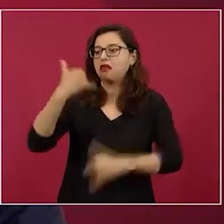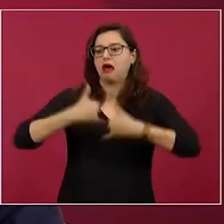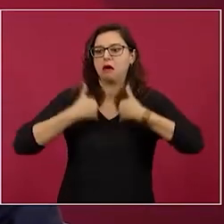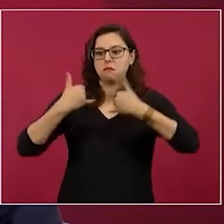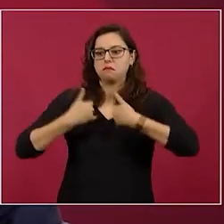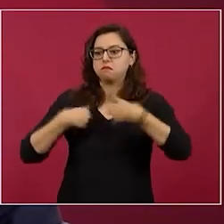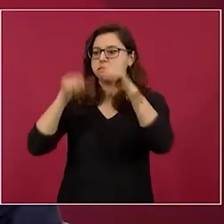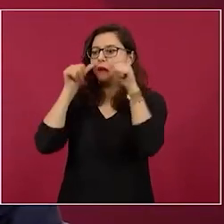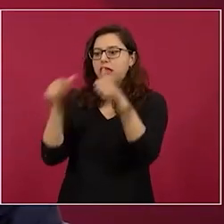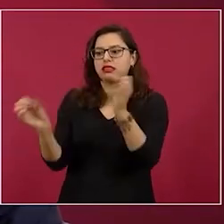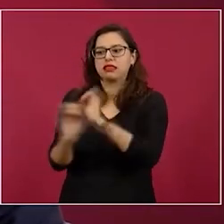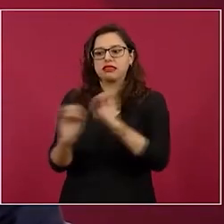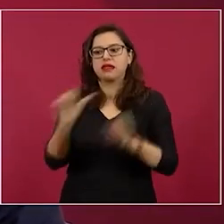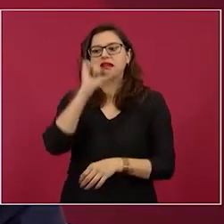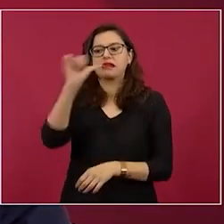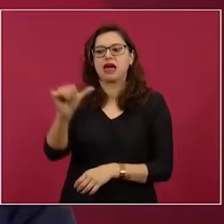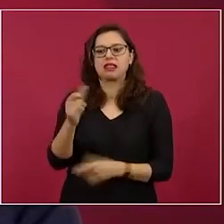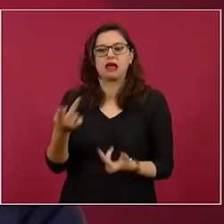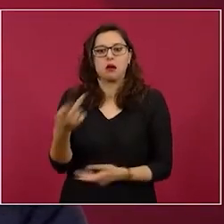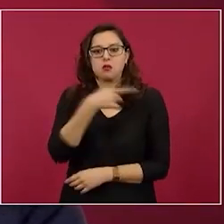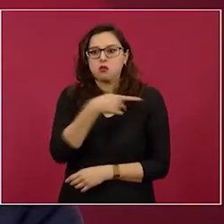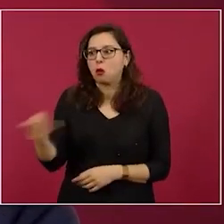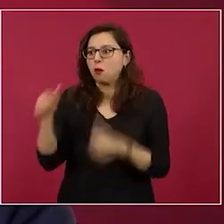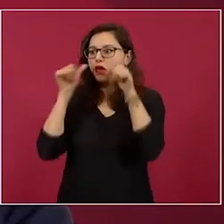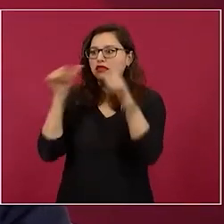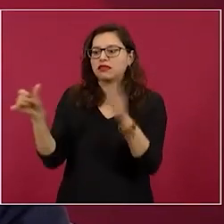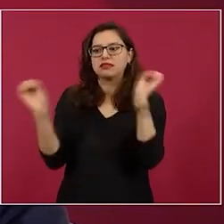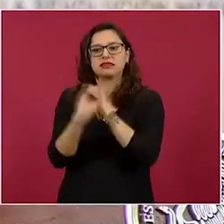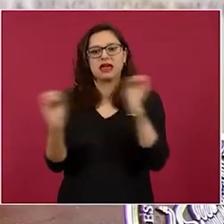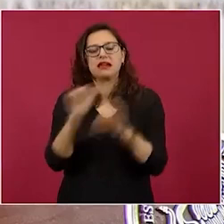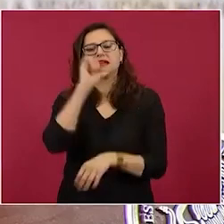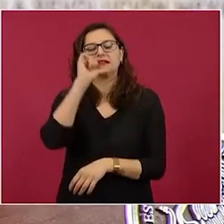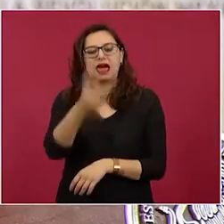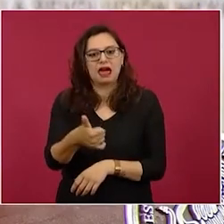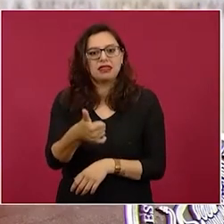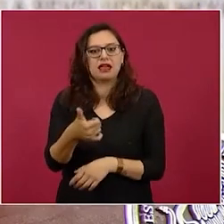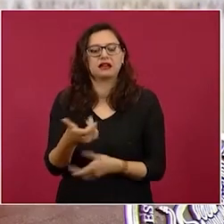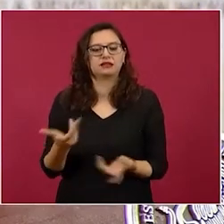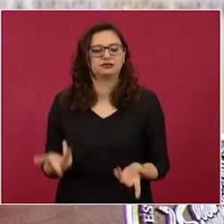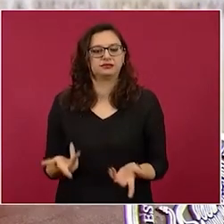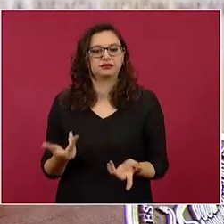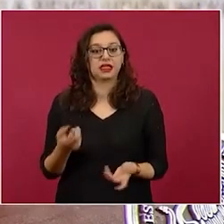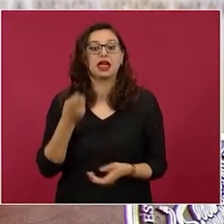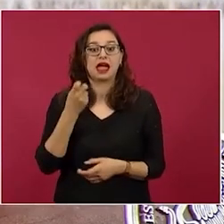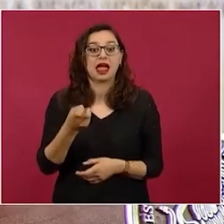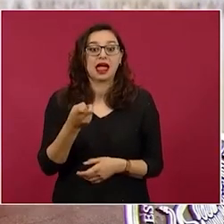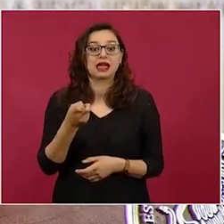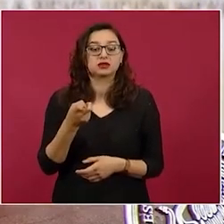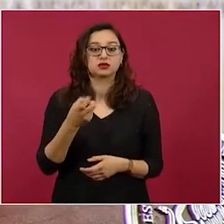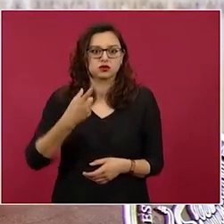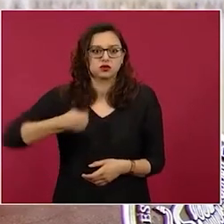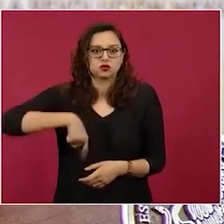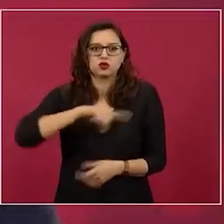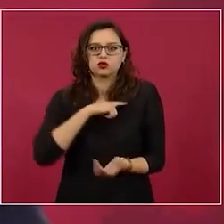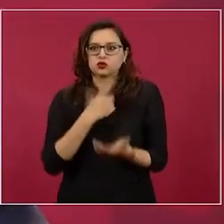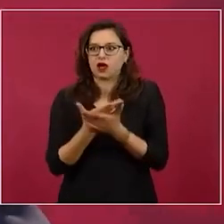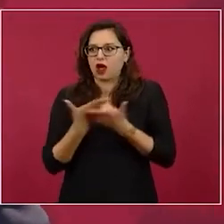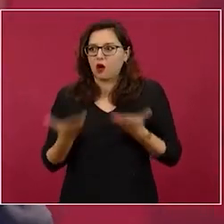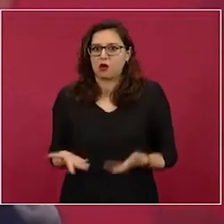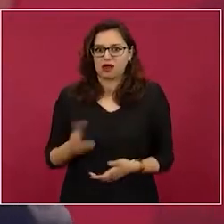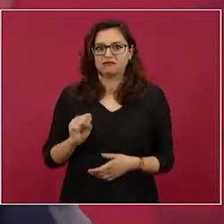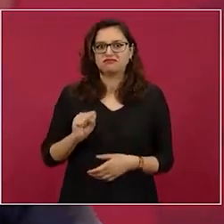se empobrecía al pueblo porque el gobierno estaba